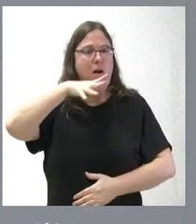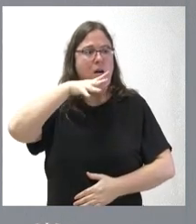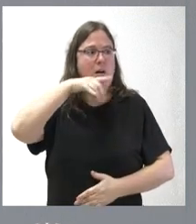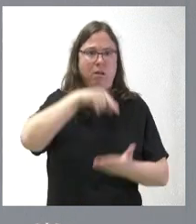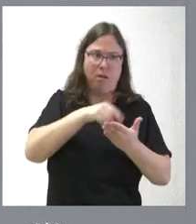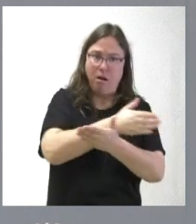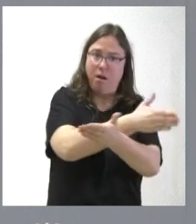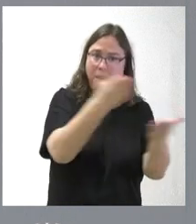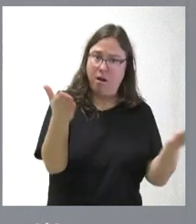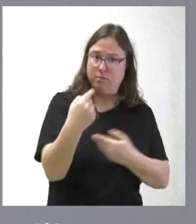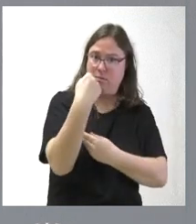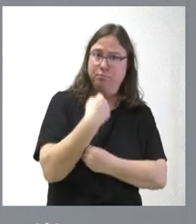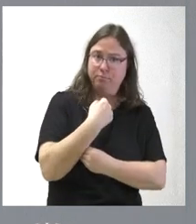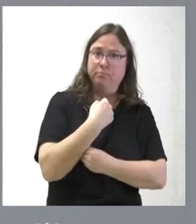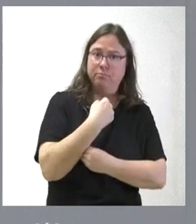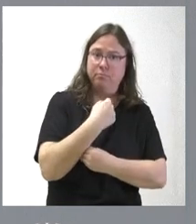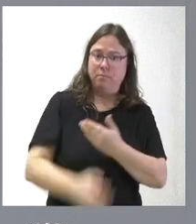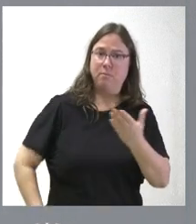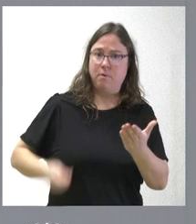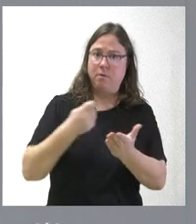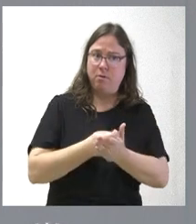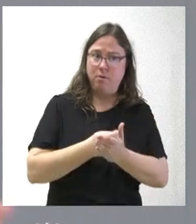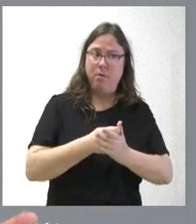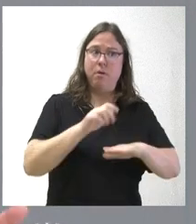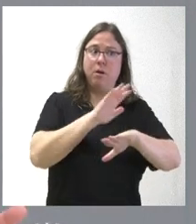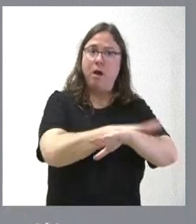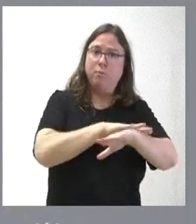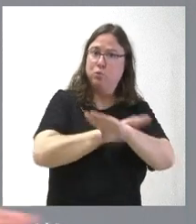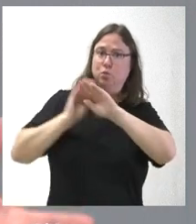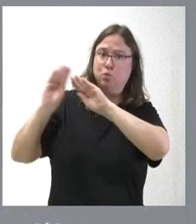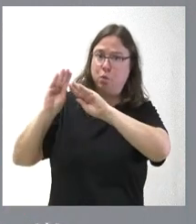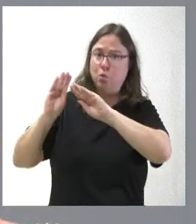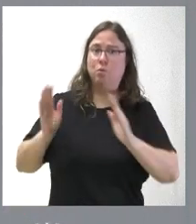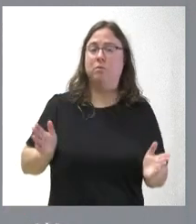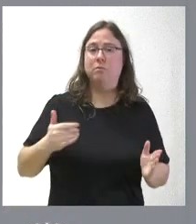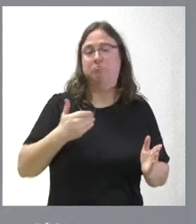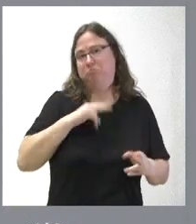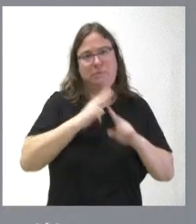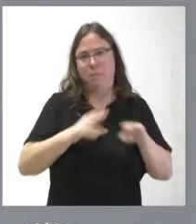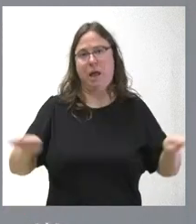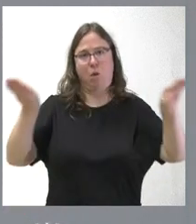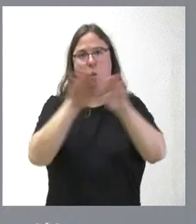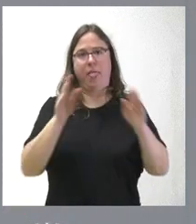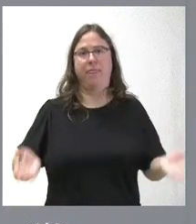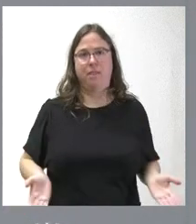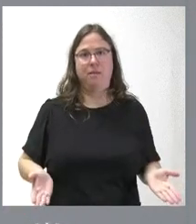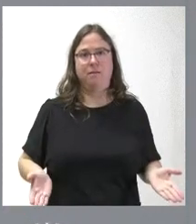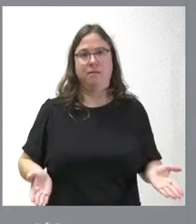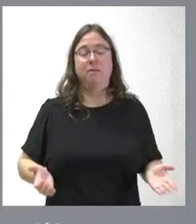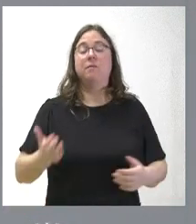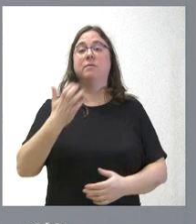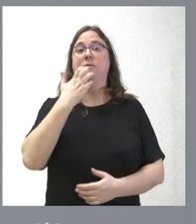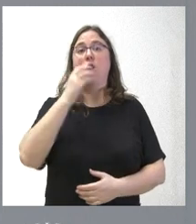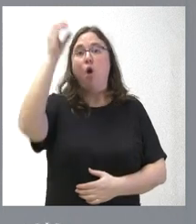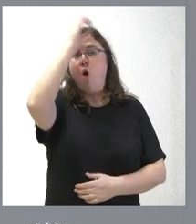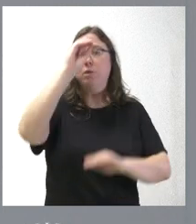resto de comunidades autónomas que pongamos dinero para las infraestructuras de ámbito nacional. Es que es una cuestión de igualdad. Si es esta la posición que